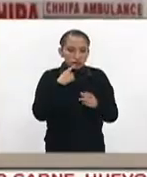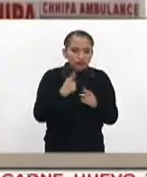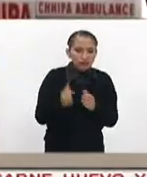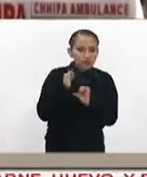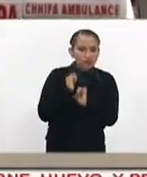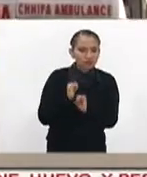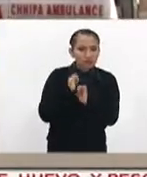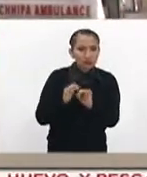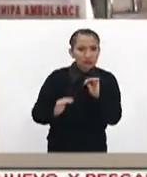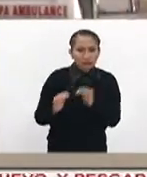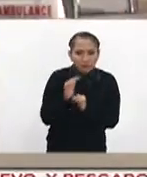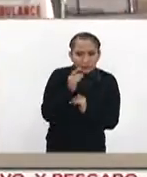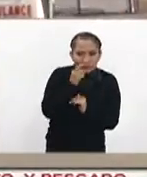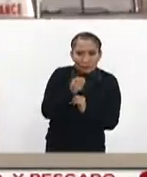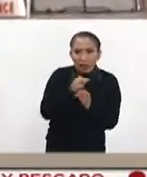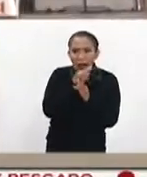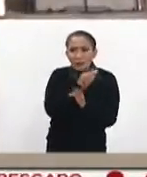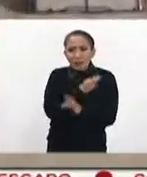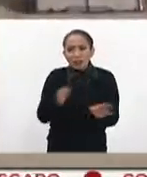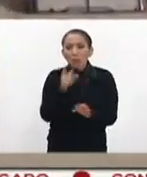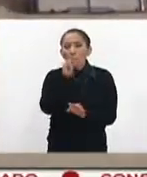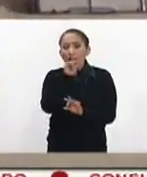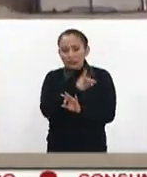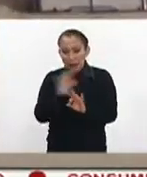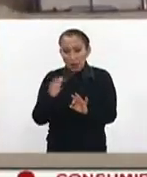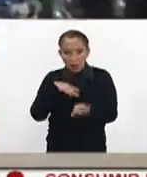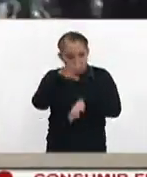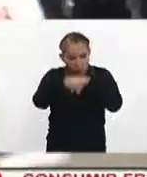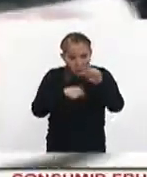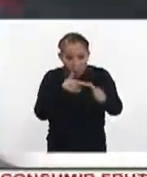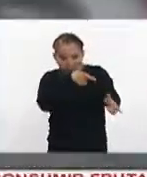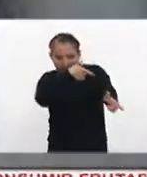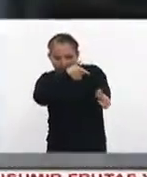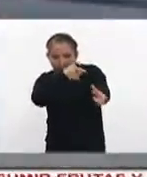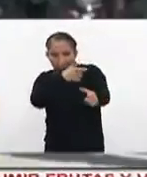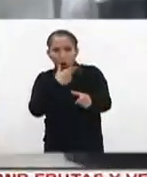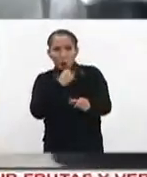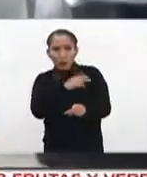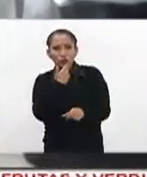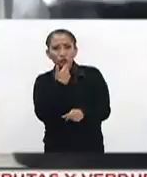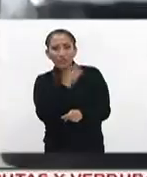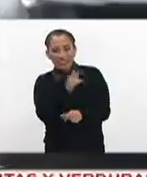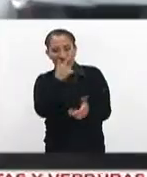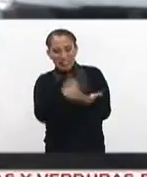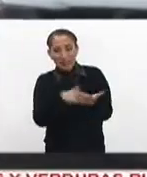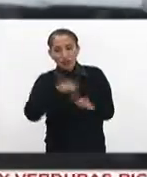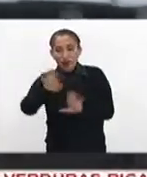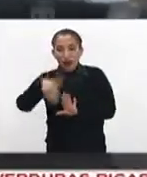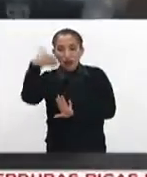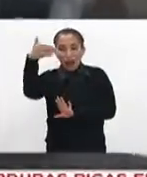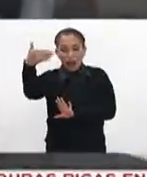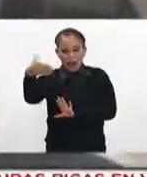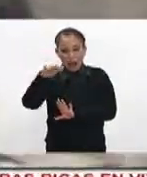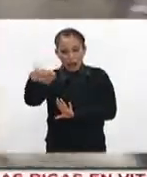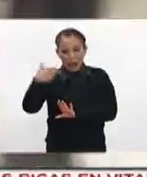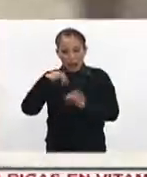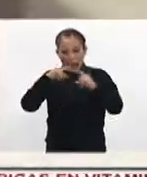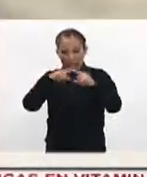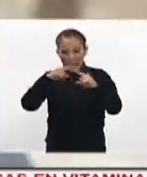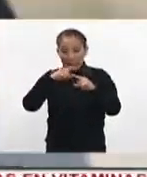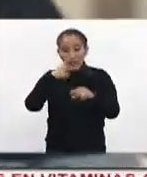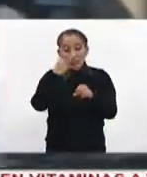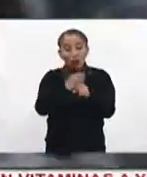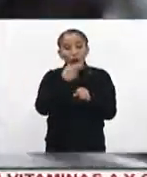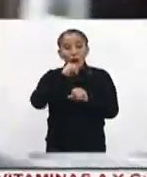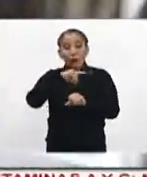Sarfaz Bukti, informó que la policía interceptó y disparó a uno de los suicidas en el exterior. Sin embargo, el